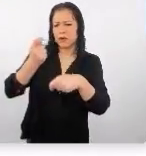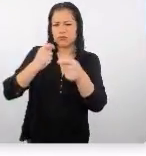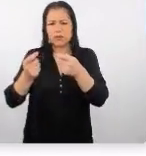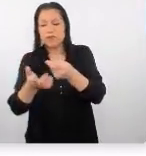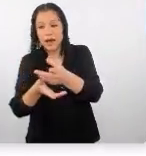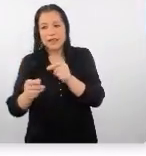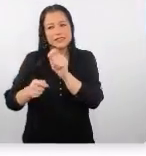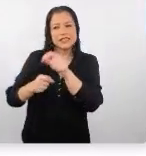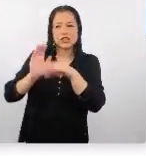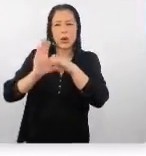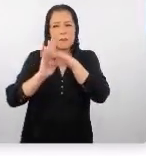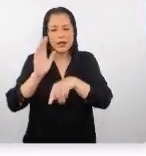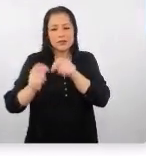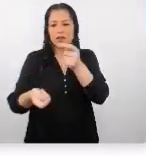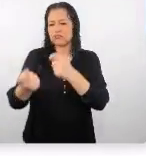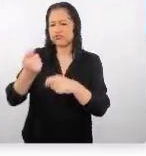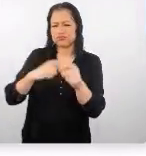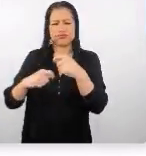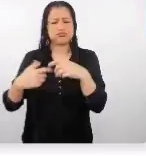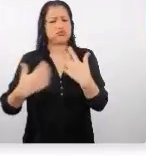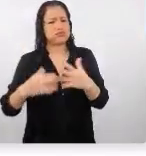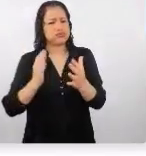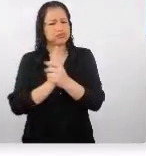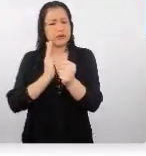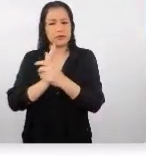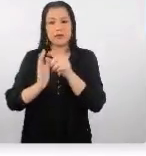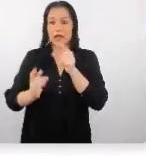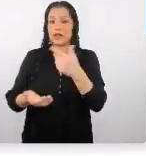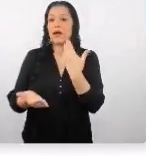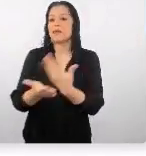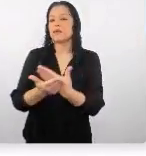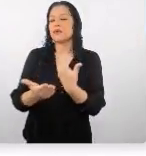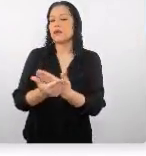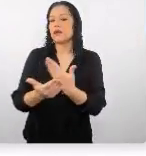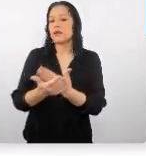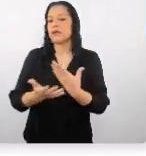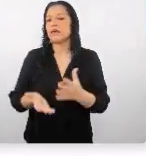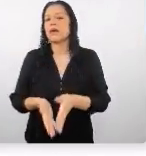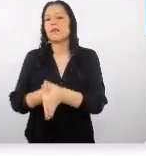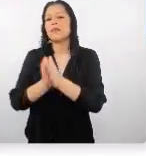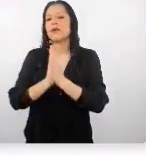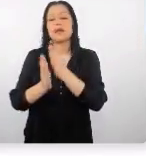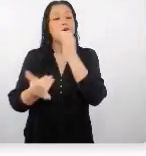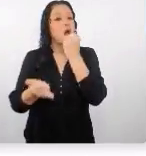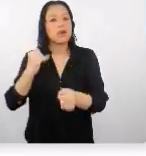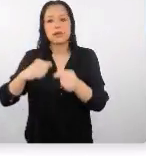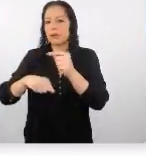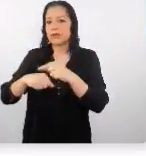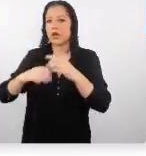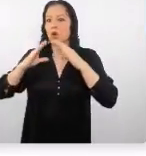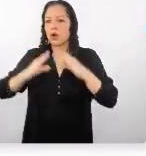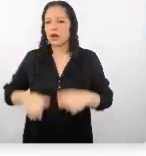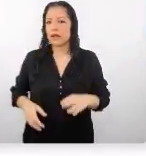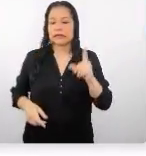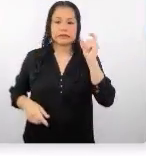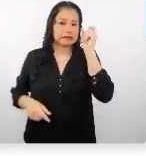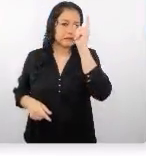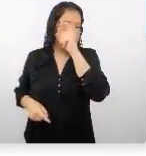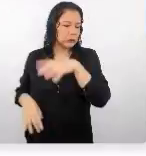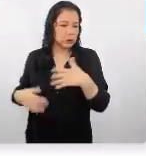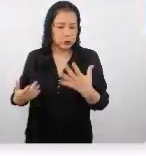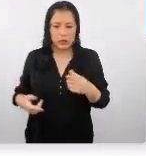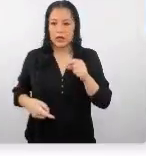definitivamente van a ponerte a prueba con solicitudes de última hora o clientes difíciles entonces